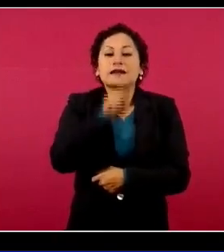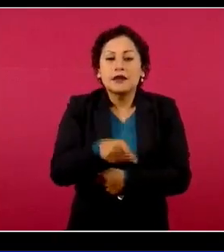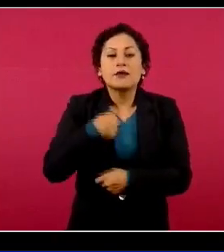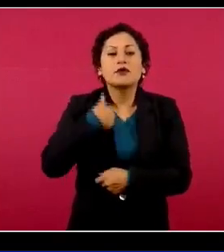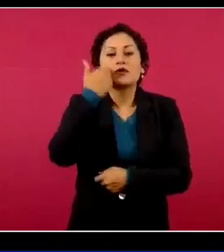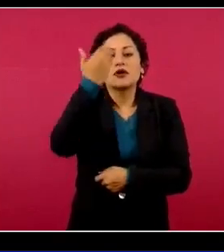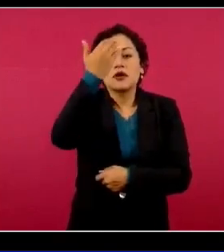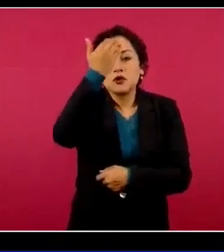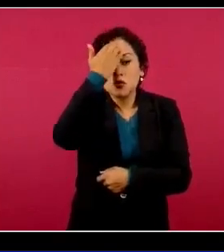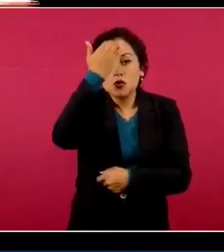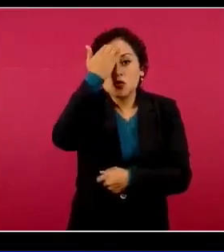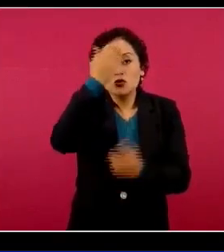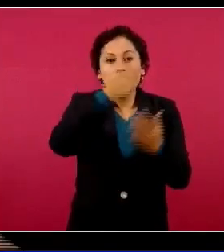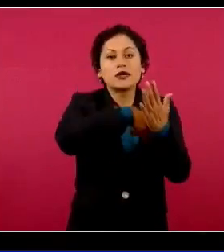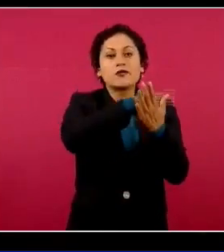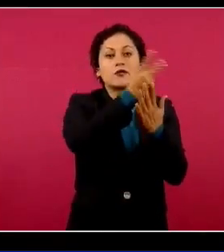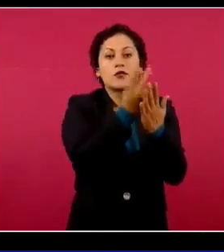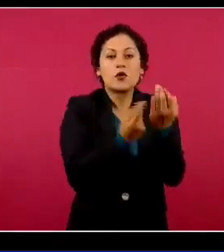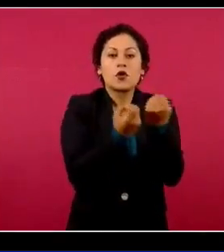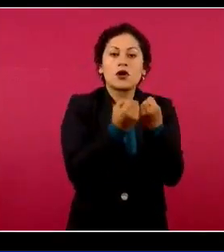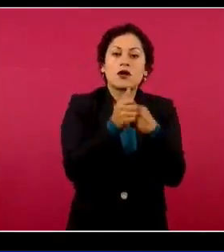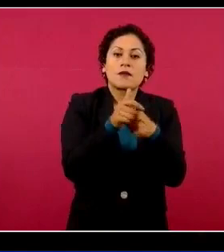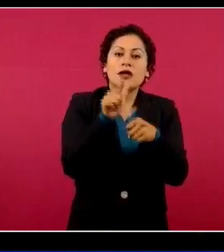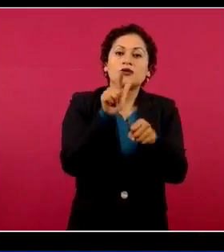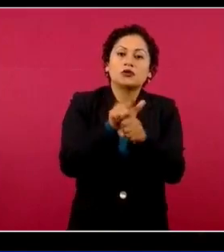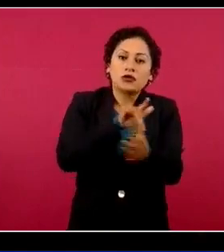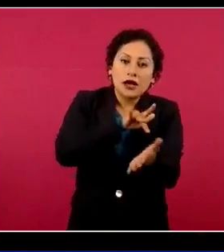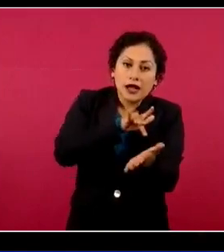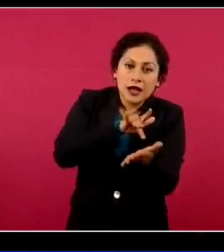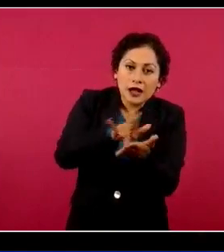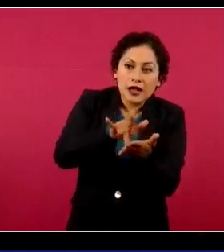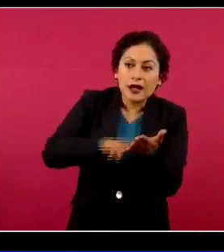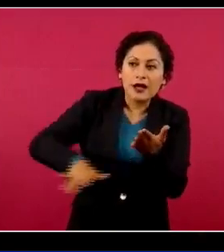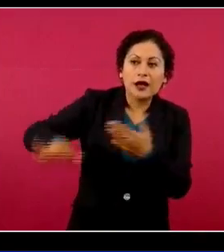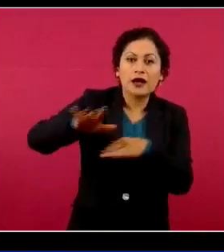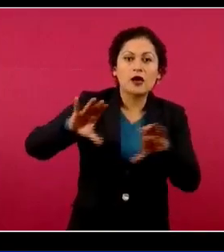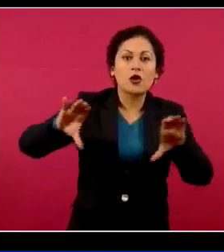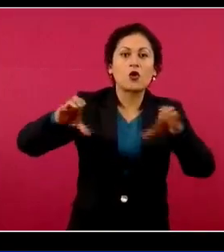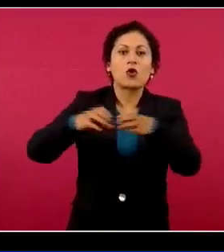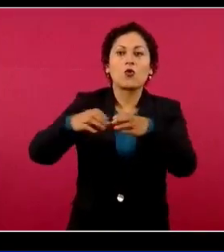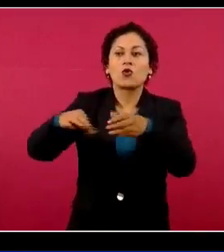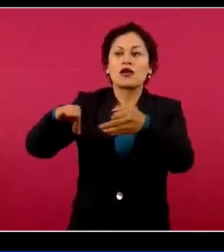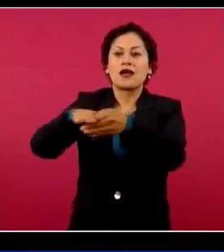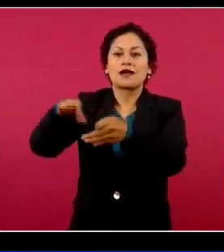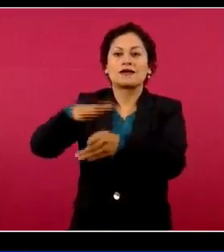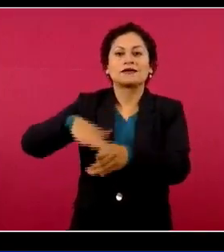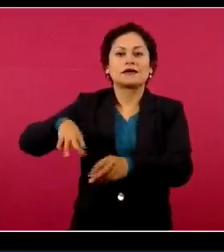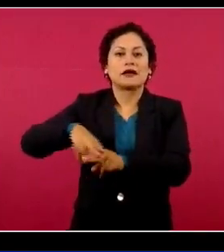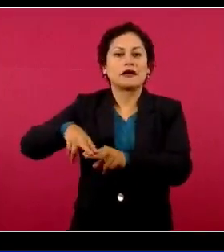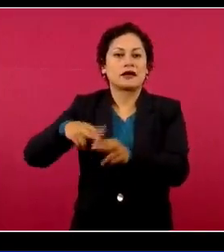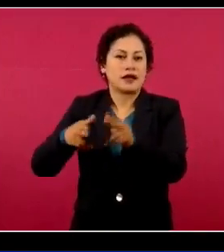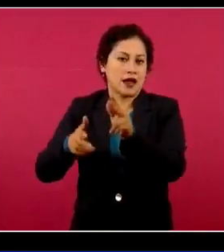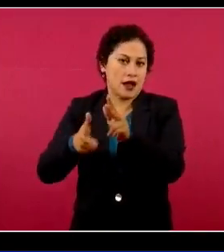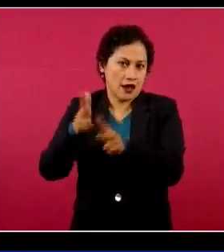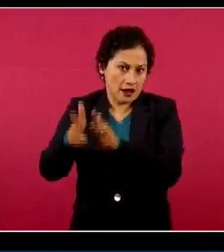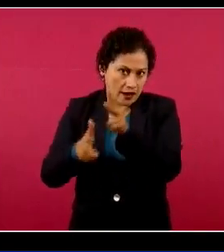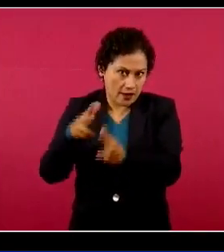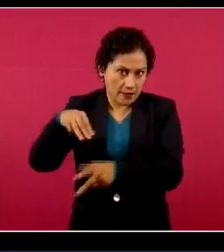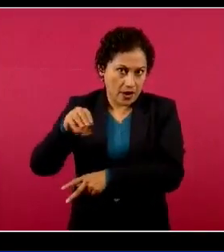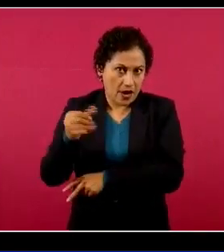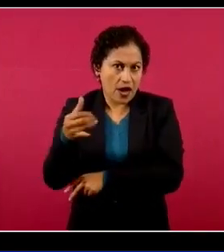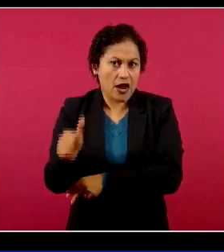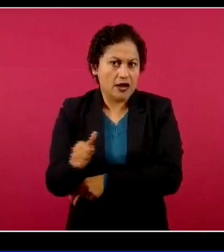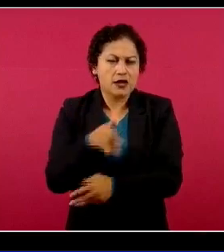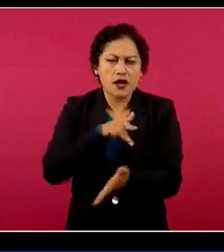los programas sociales que han apoyado a los grupos de interés, a las comunidades cercanas a la construcción del